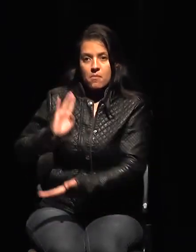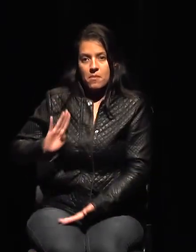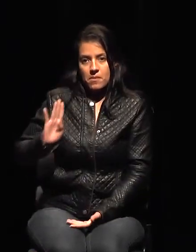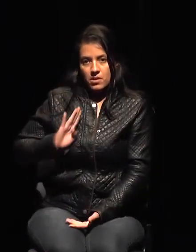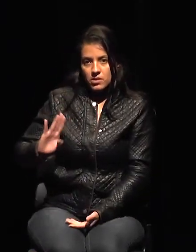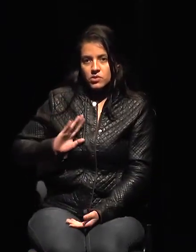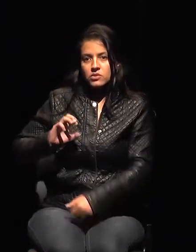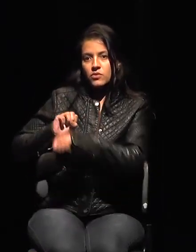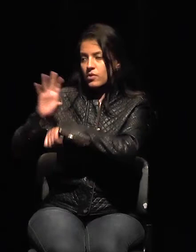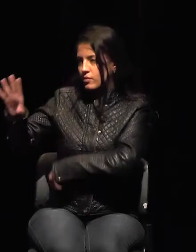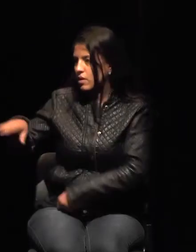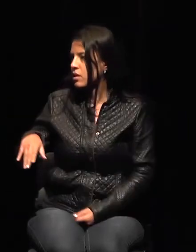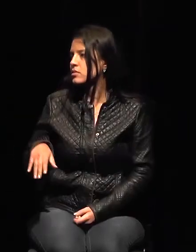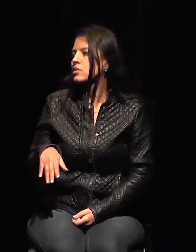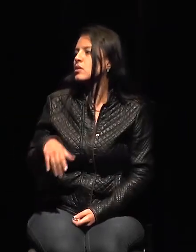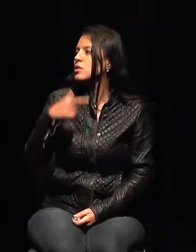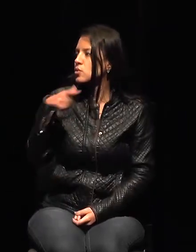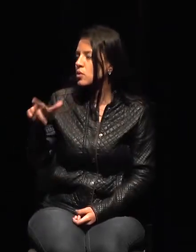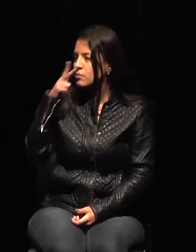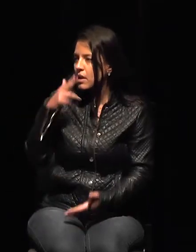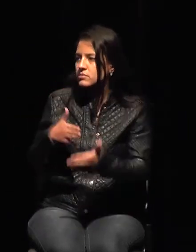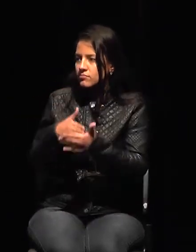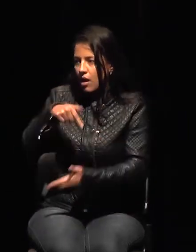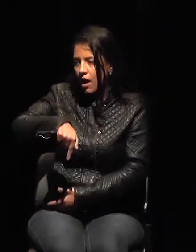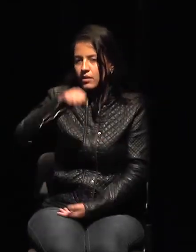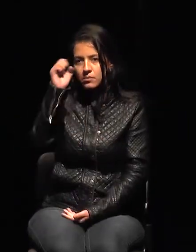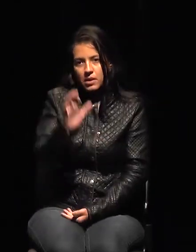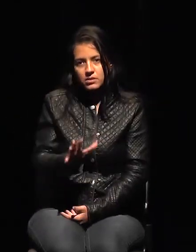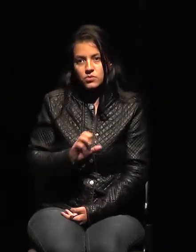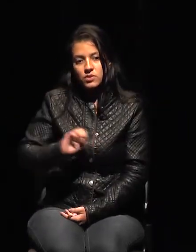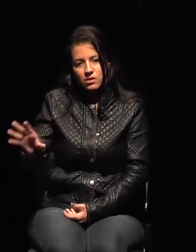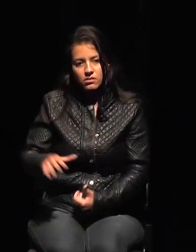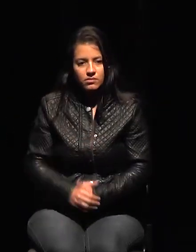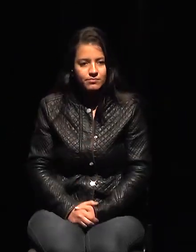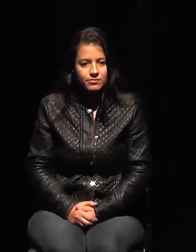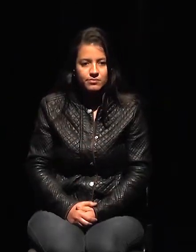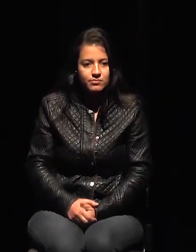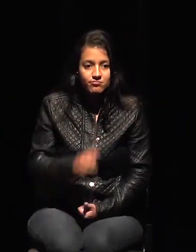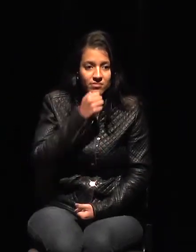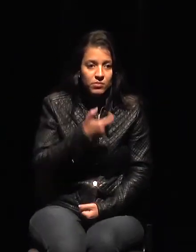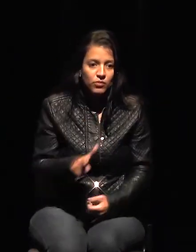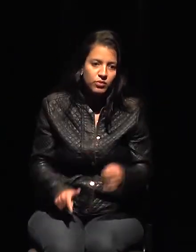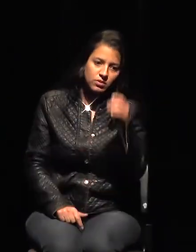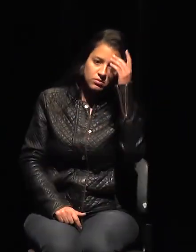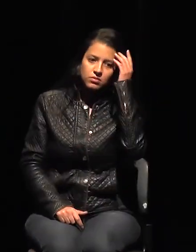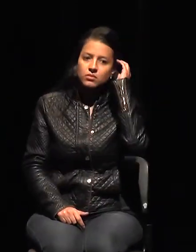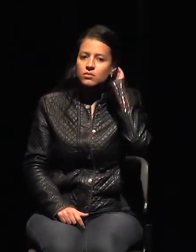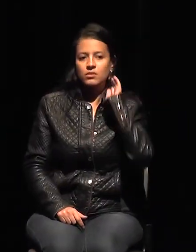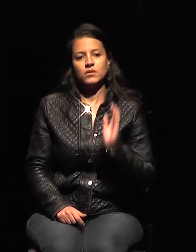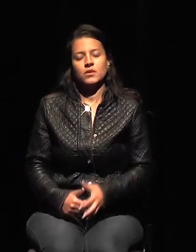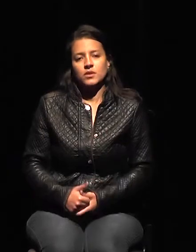Ah, pues sí, lo que ocurrió fue lo que comenté desde el principio. El trabajo de la inteligencia es,